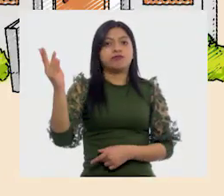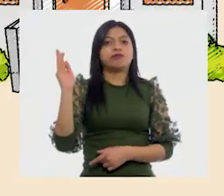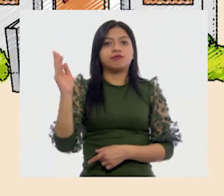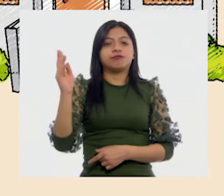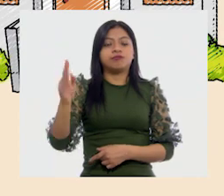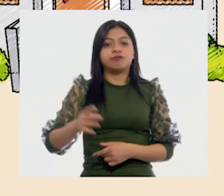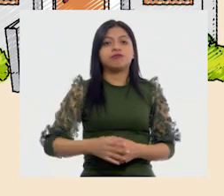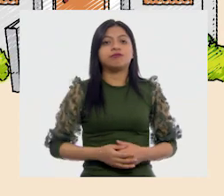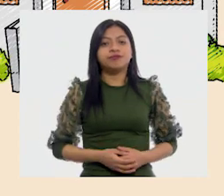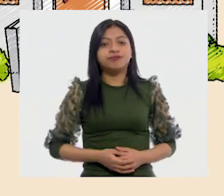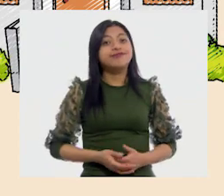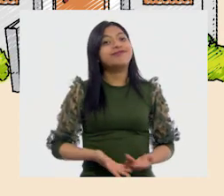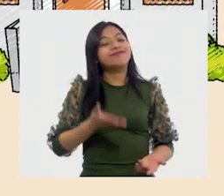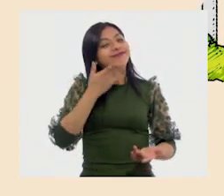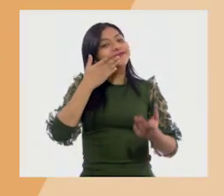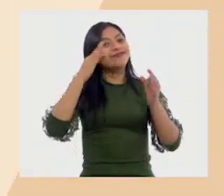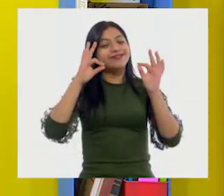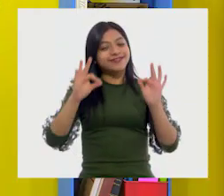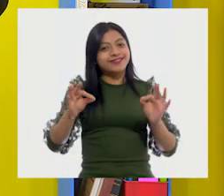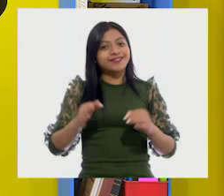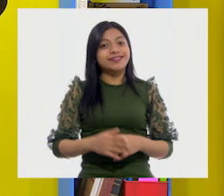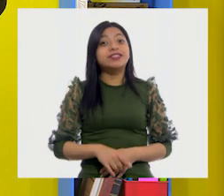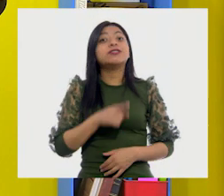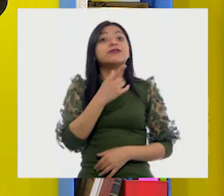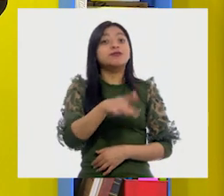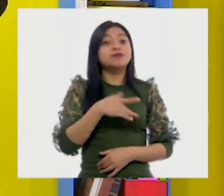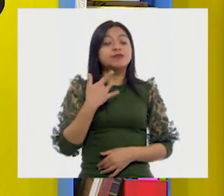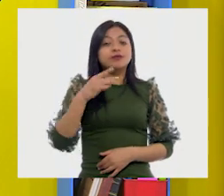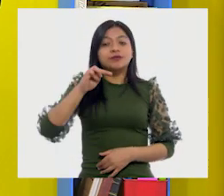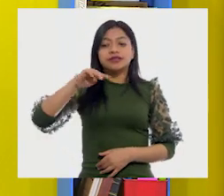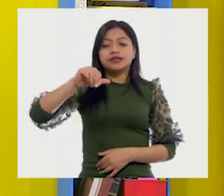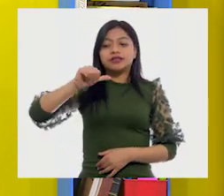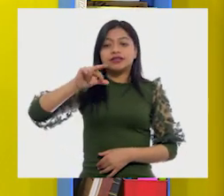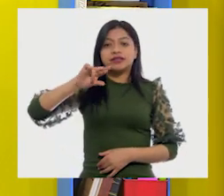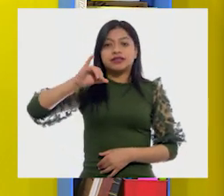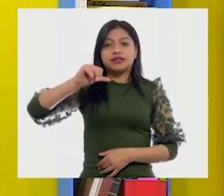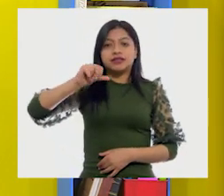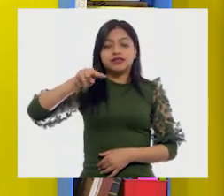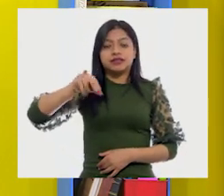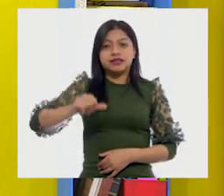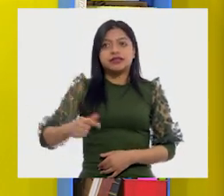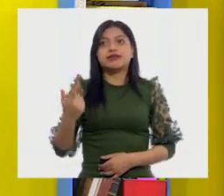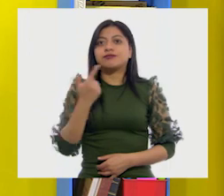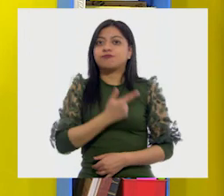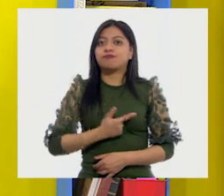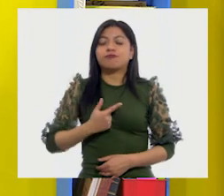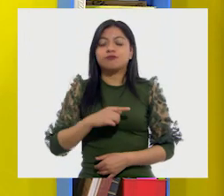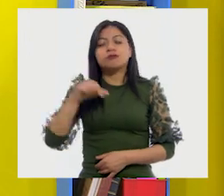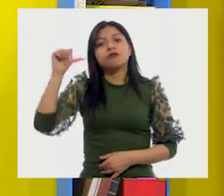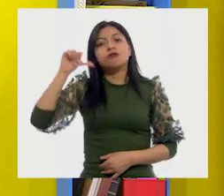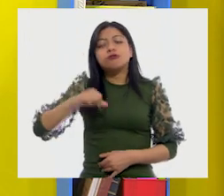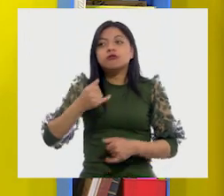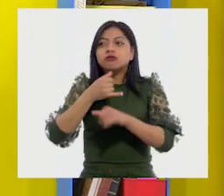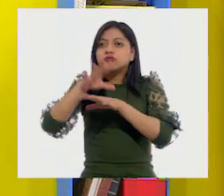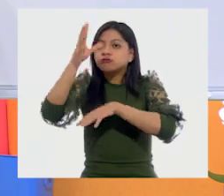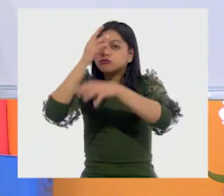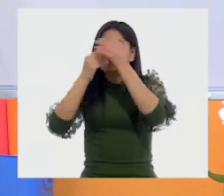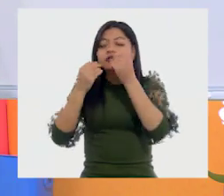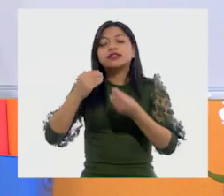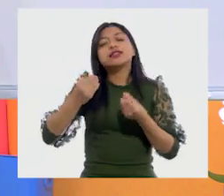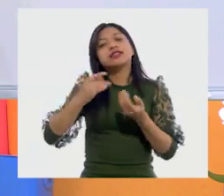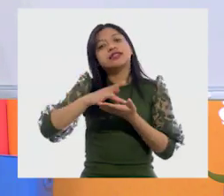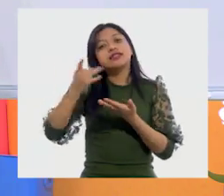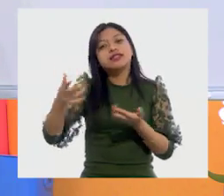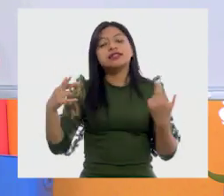Exacto. Perfecto. ¿Qué te pareció, Mariana? Me encantó esta clase y nos dio toda la información. Muchas gracias, maestra Gaby. Gracias a ti.